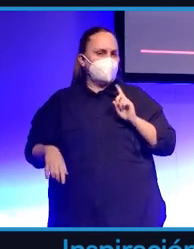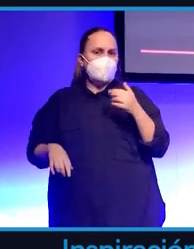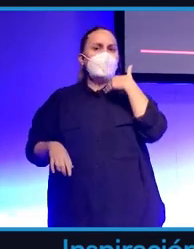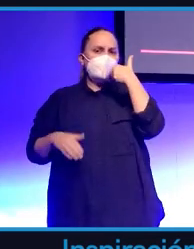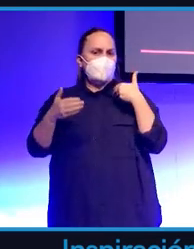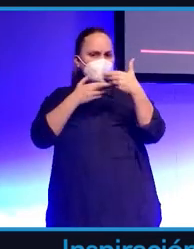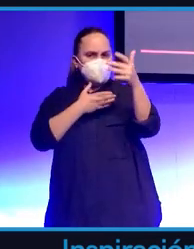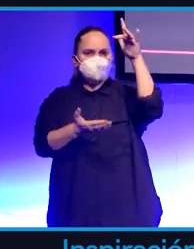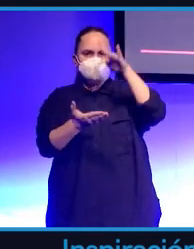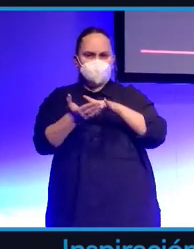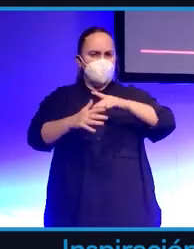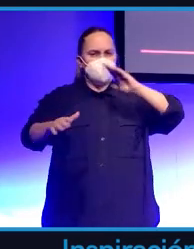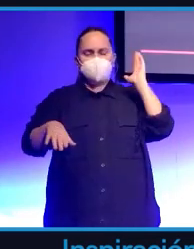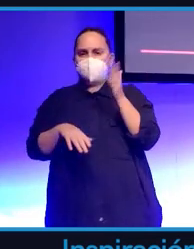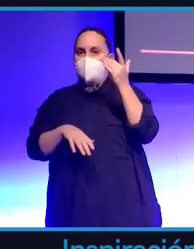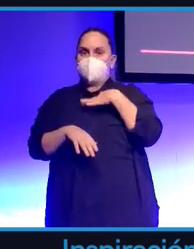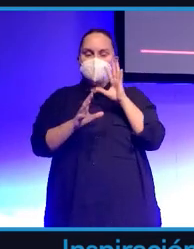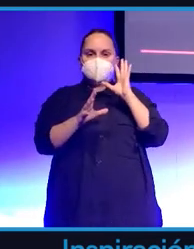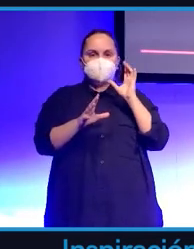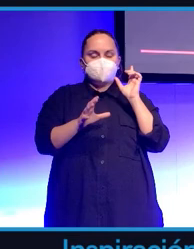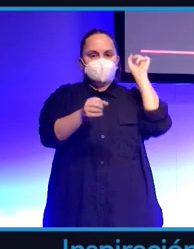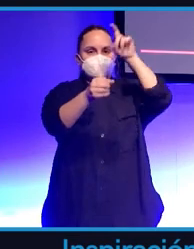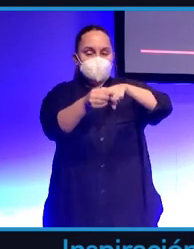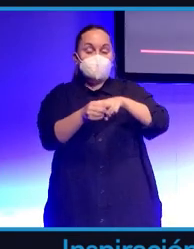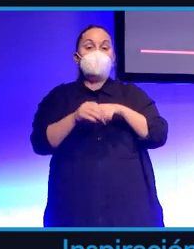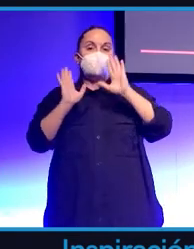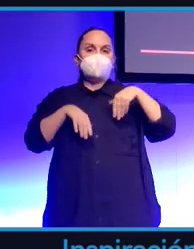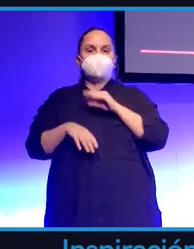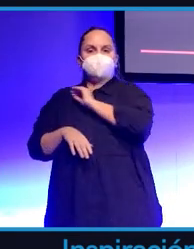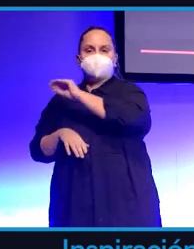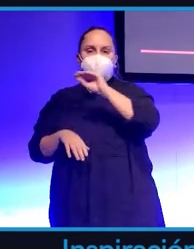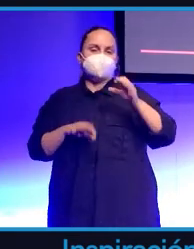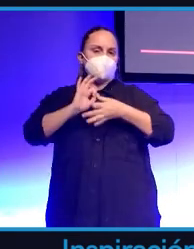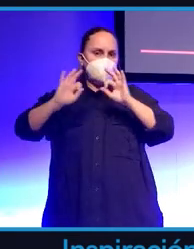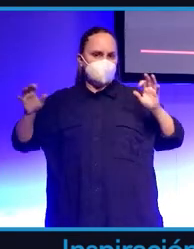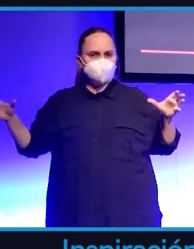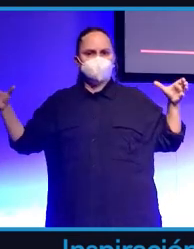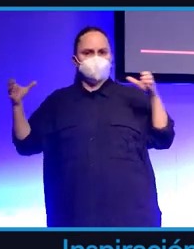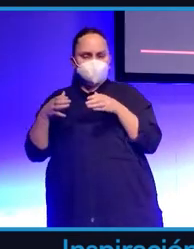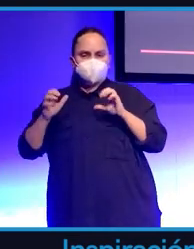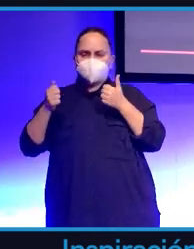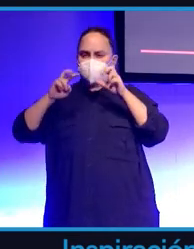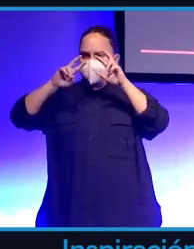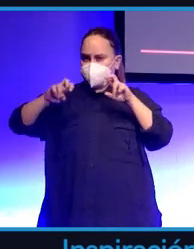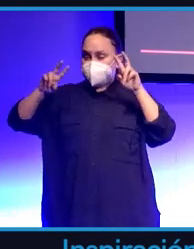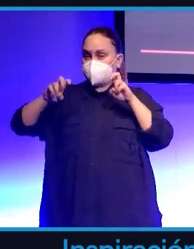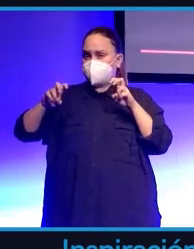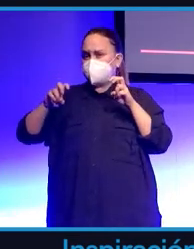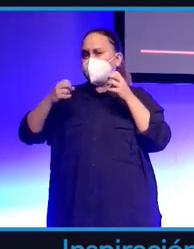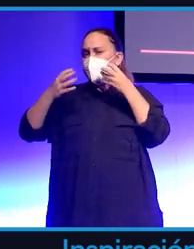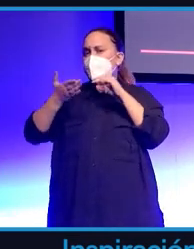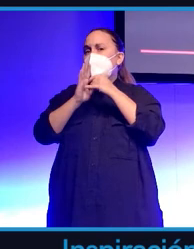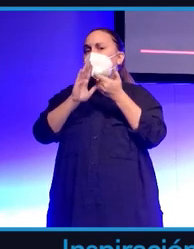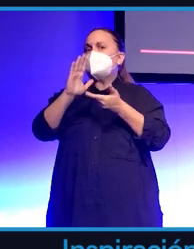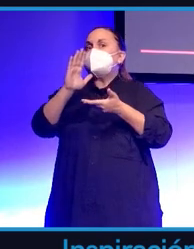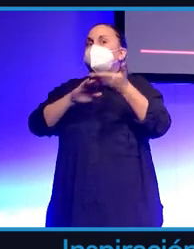pero hay que meterse junté a un equipo de amigos empezamos a investigar sin tener muy claro el plan